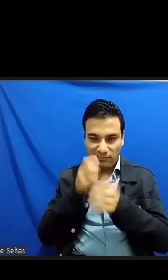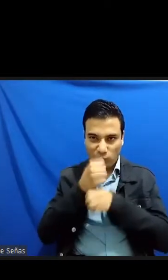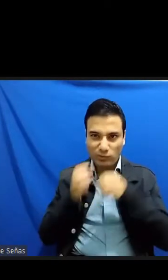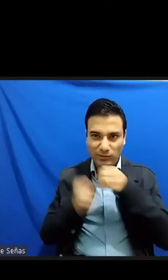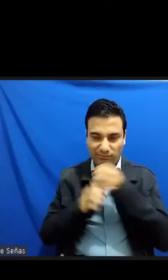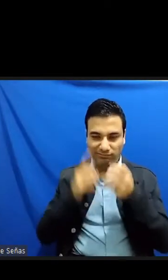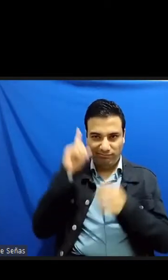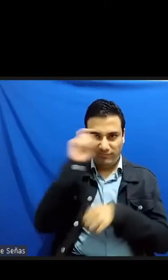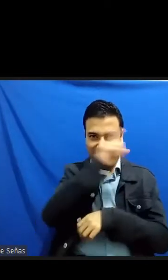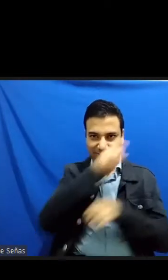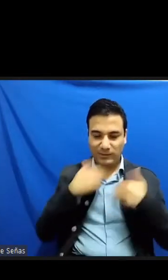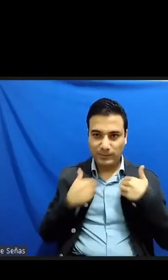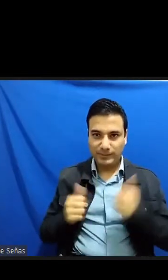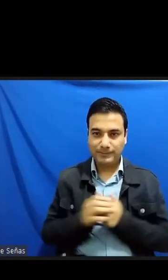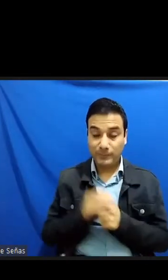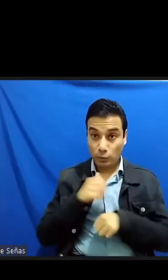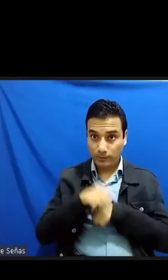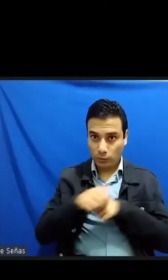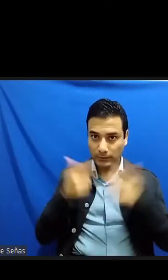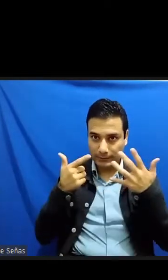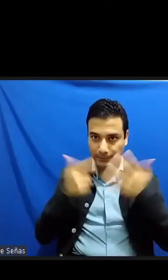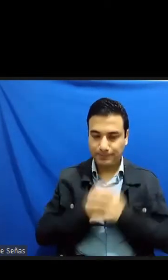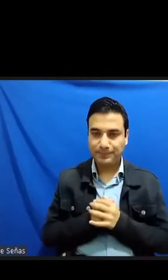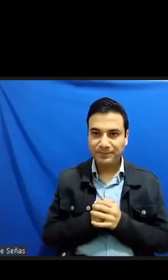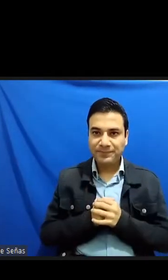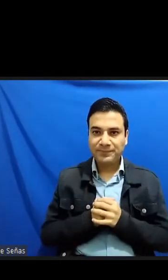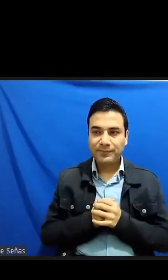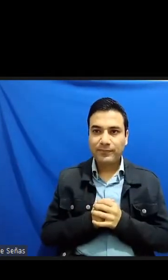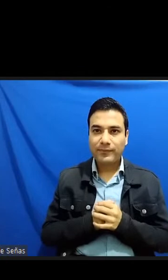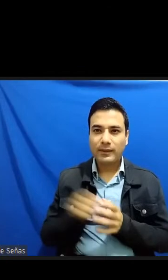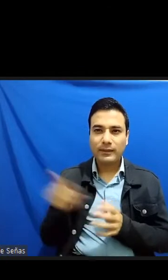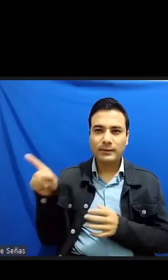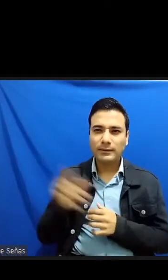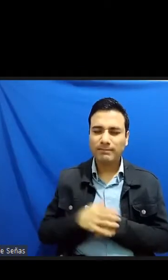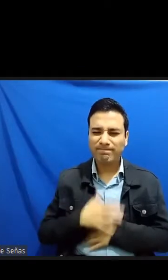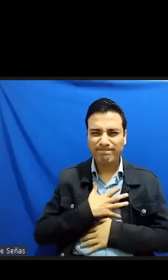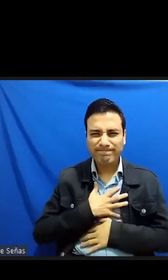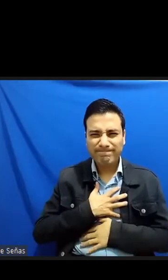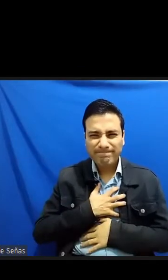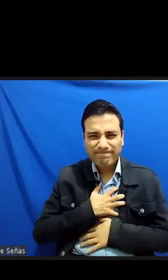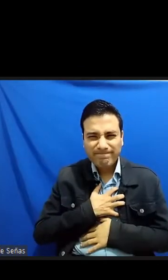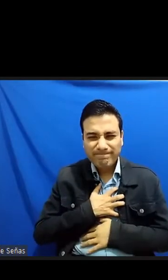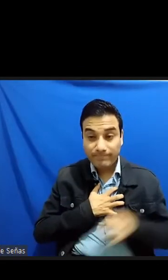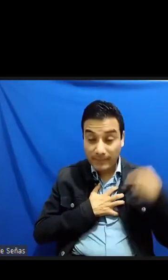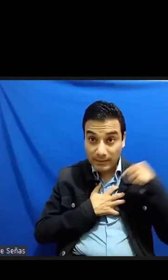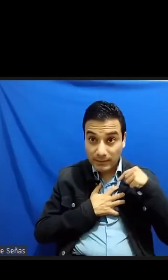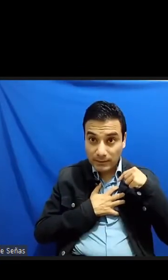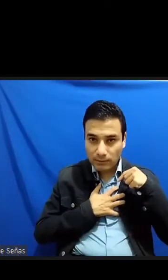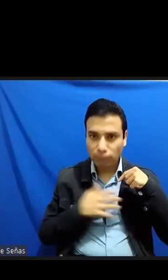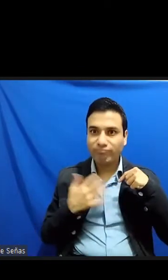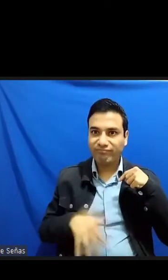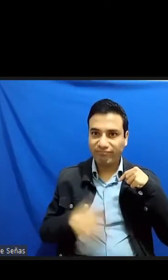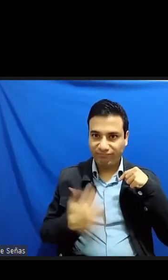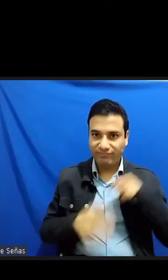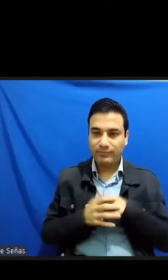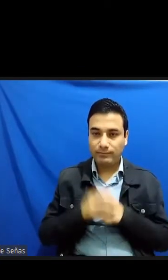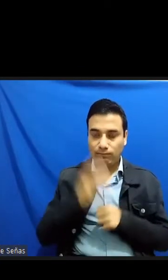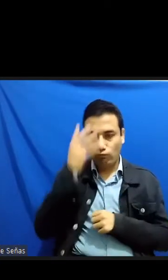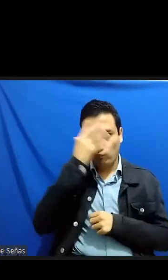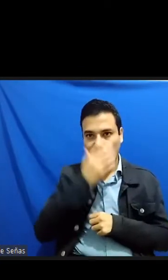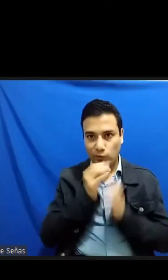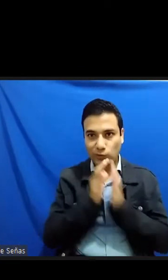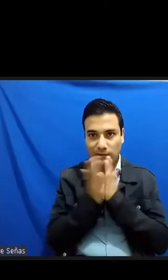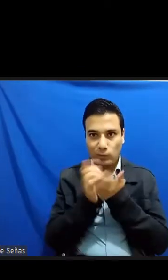el grito mudo puede ser la mayor aportación que nos puede dar su obra de una